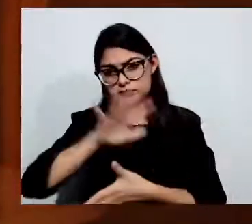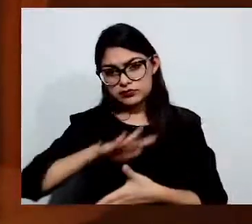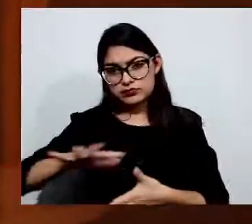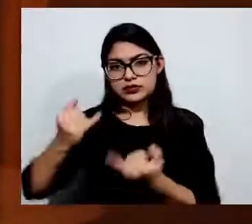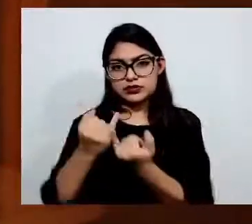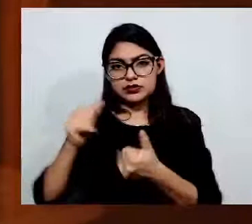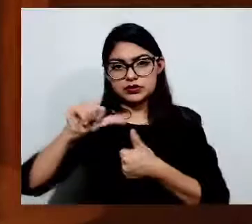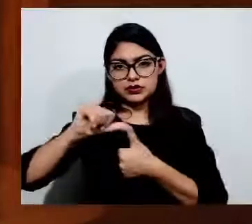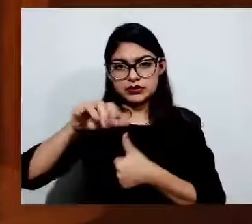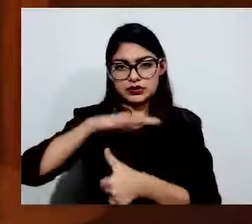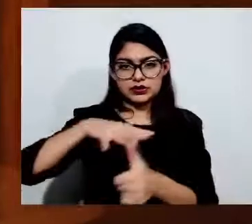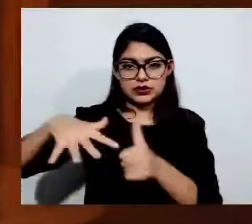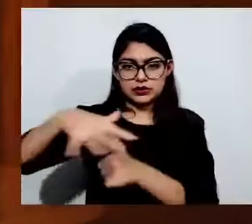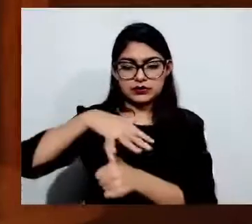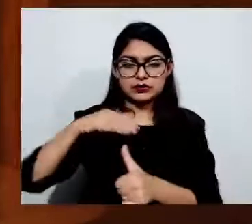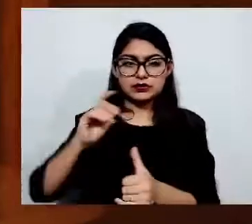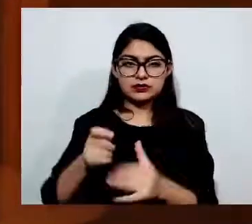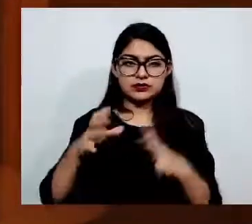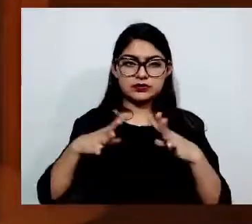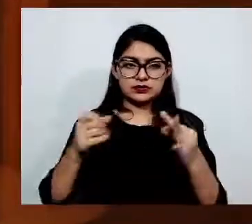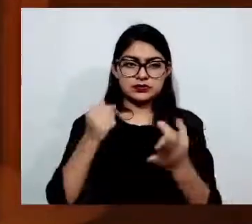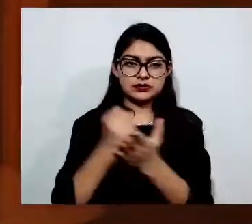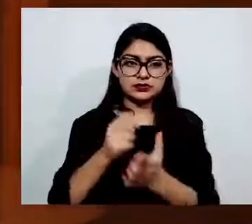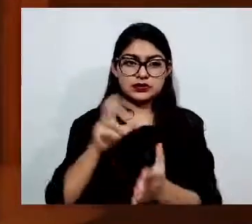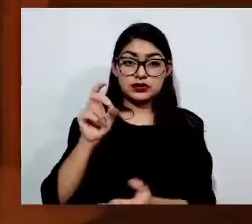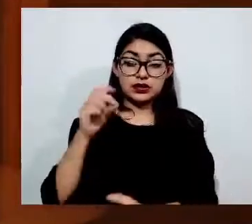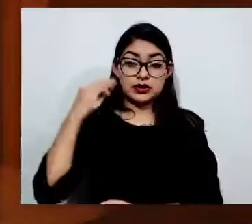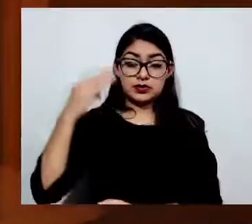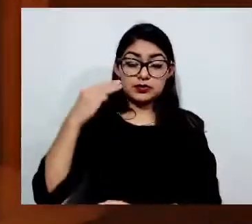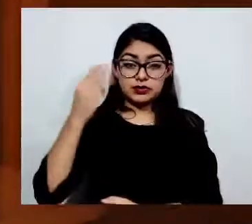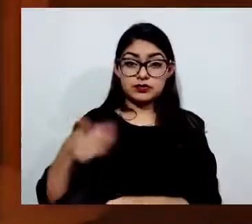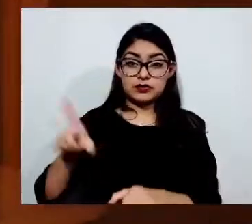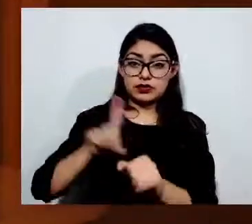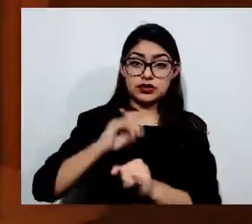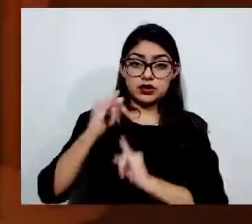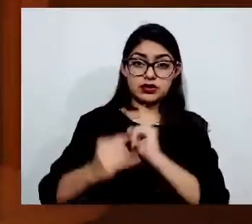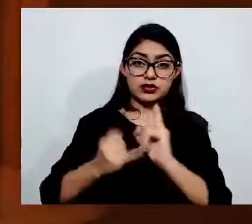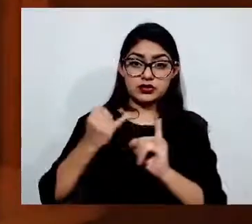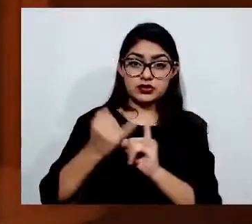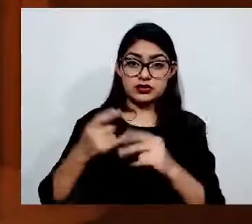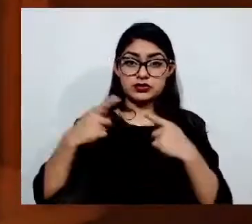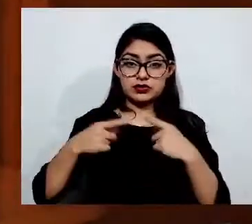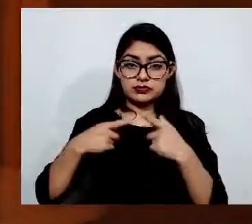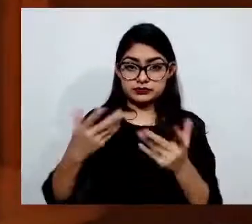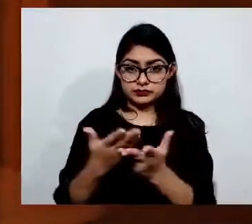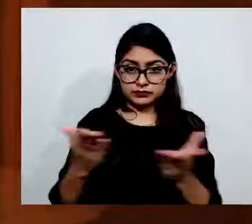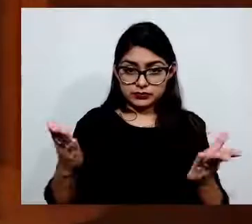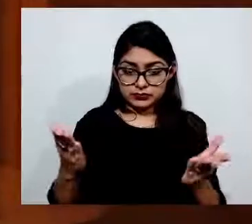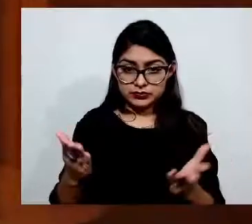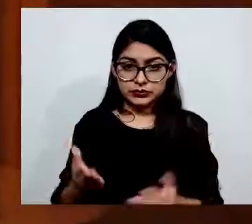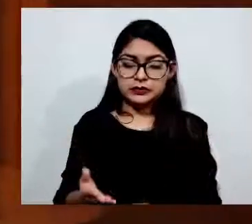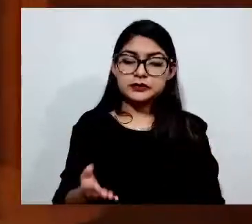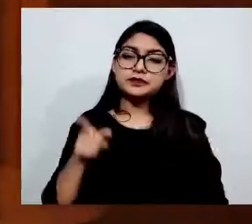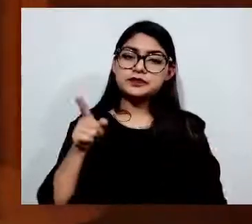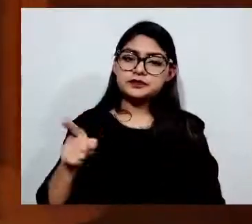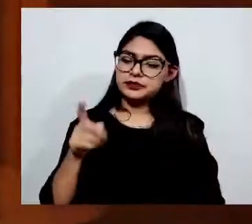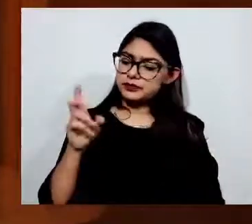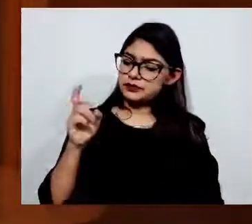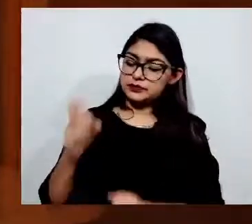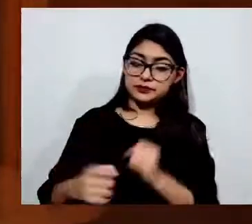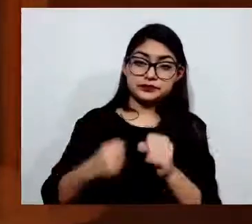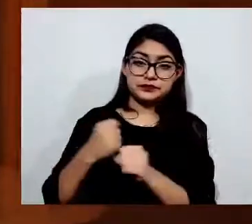como su Día Internacional. Más de tres décadas después, en México, continúan los